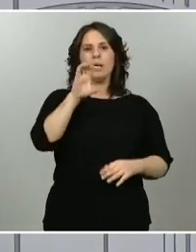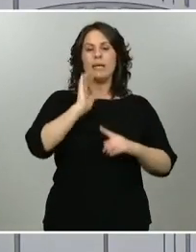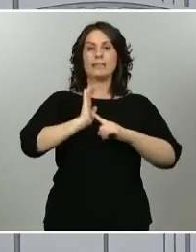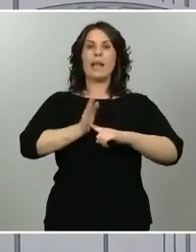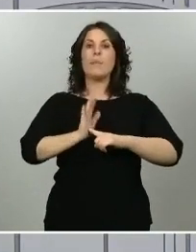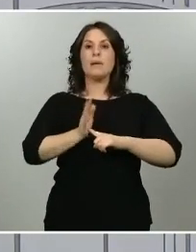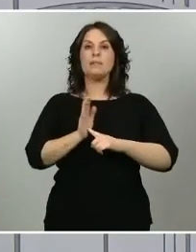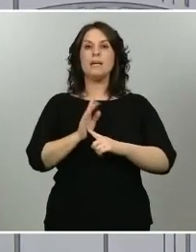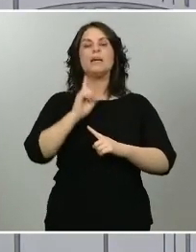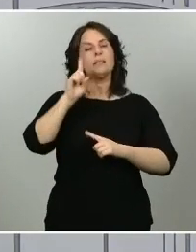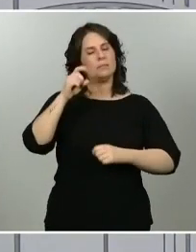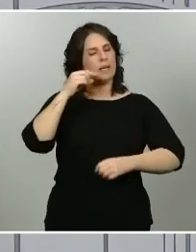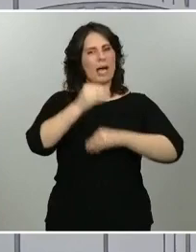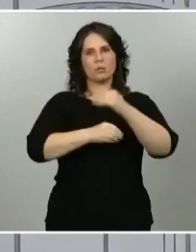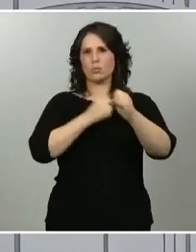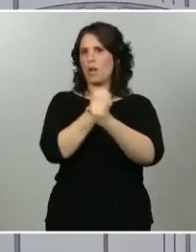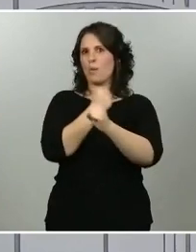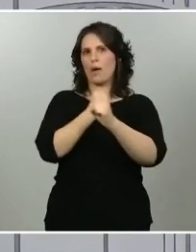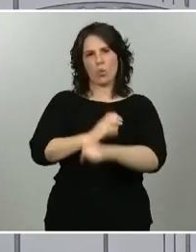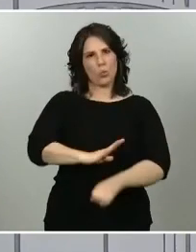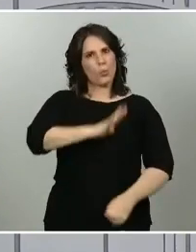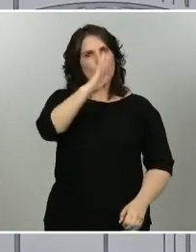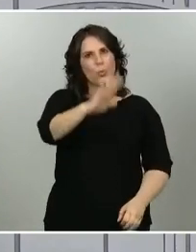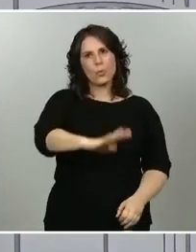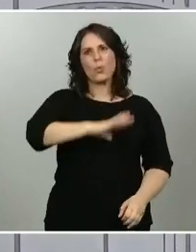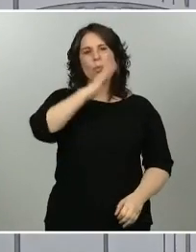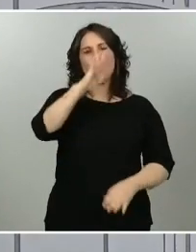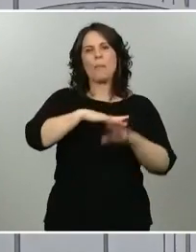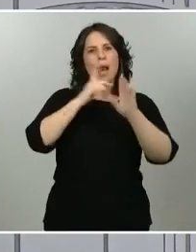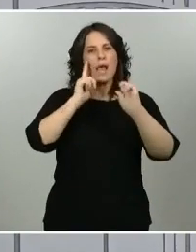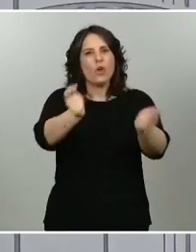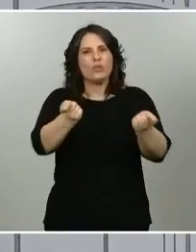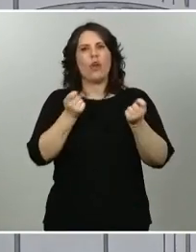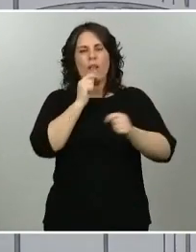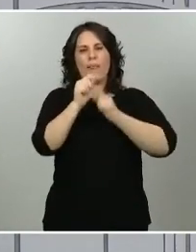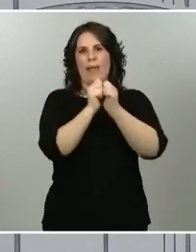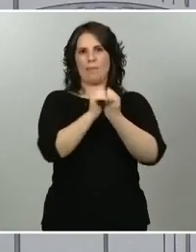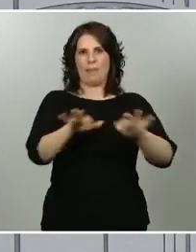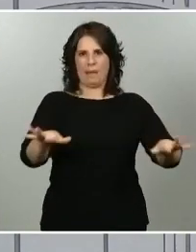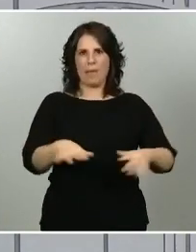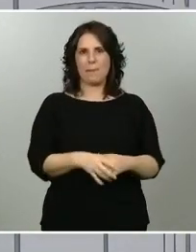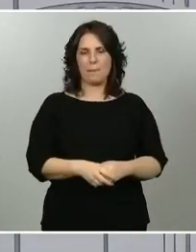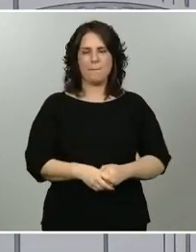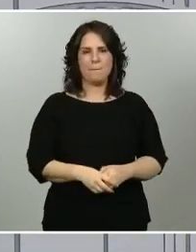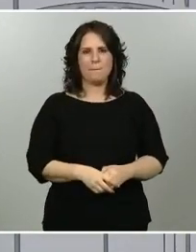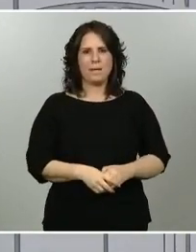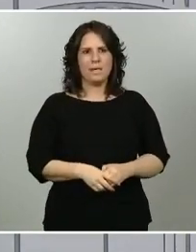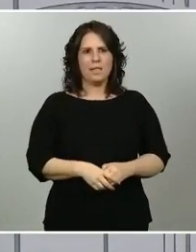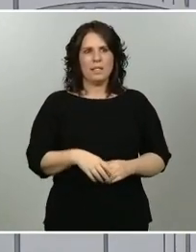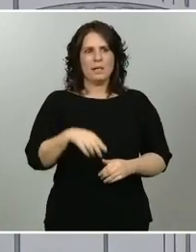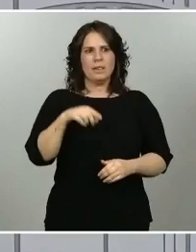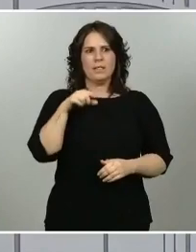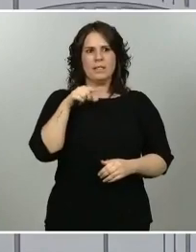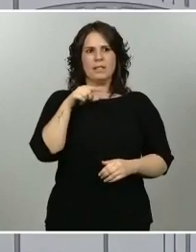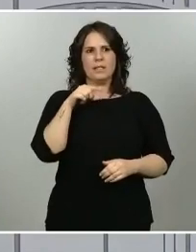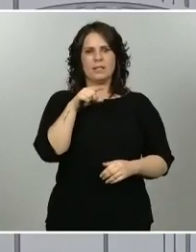excepcional en el control de la epidemia. Tiene unas condiciones particulares.